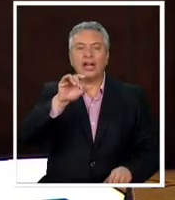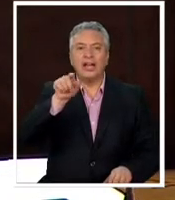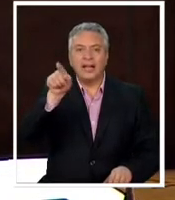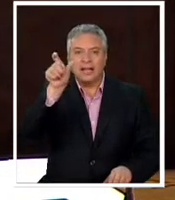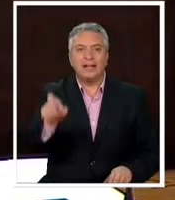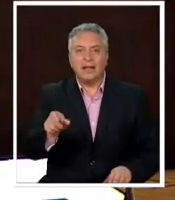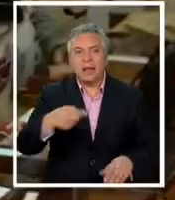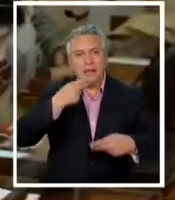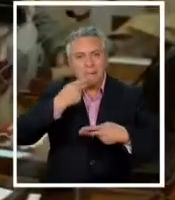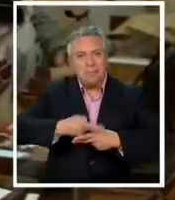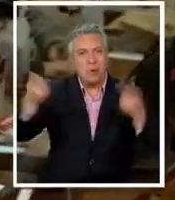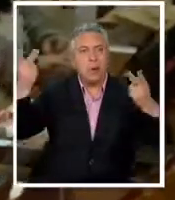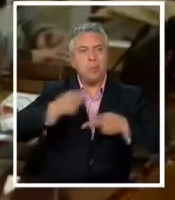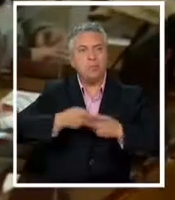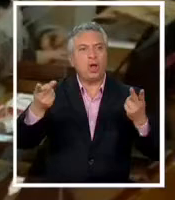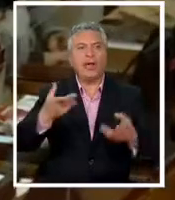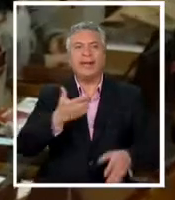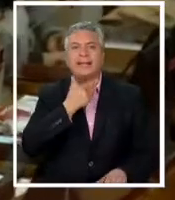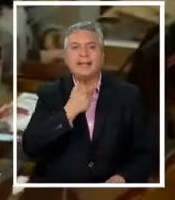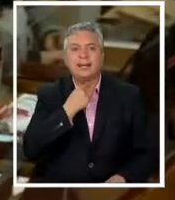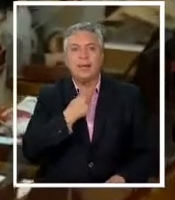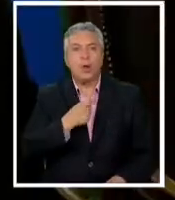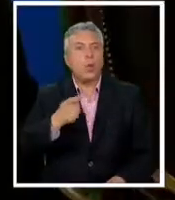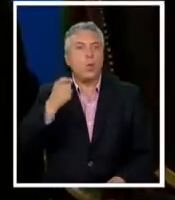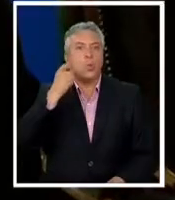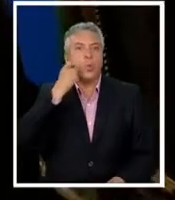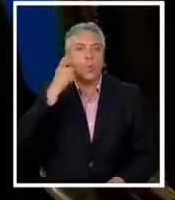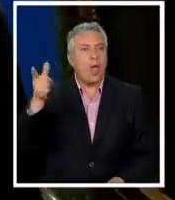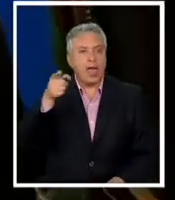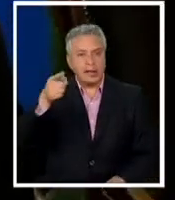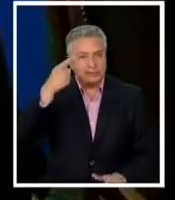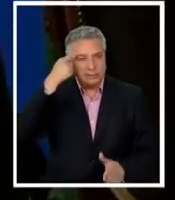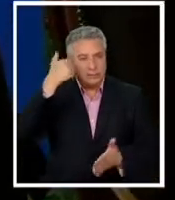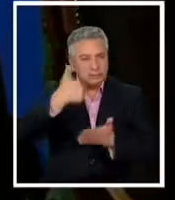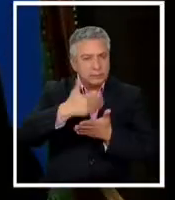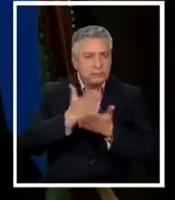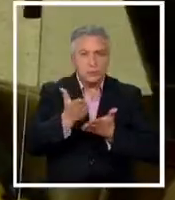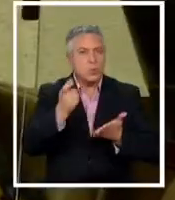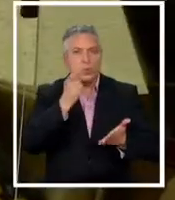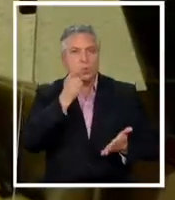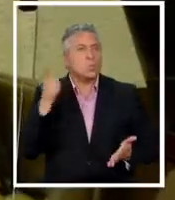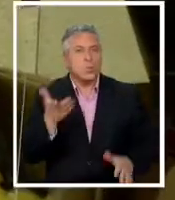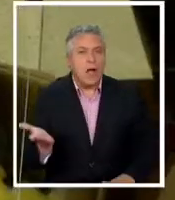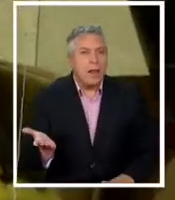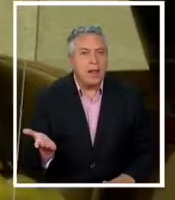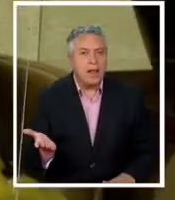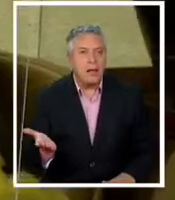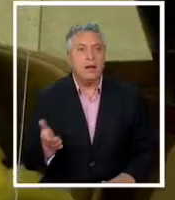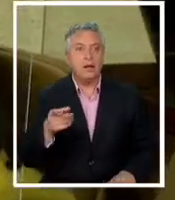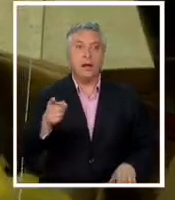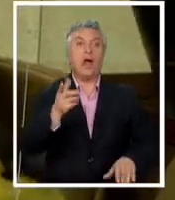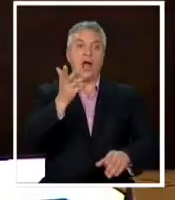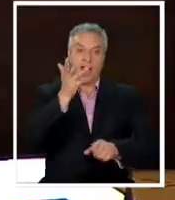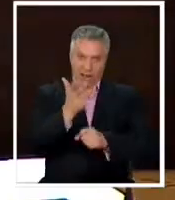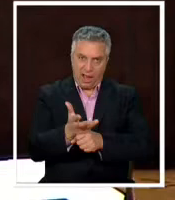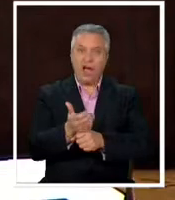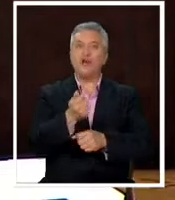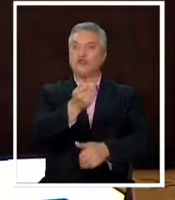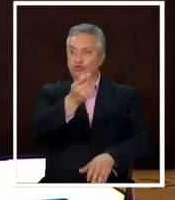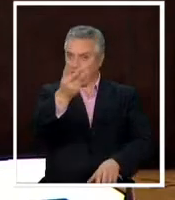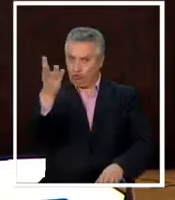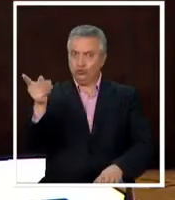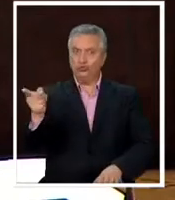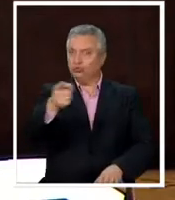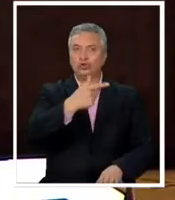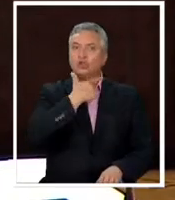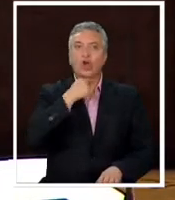declaraciones? ¿cuál es su estrategia detrás de ellas? Hay muchos que nos quieren